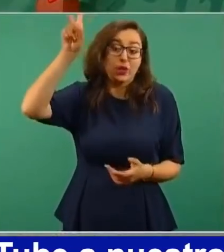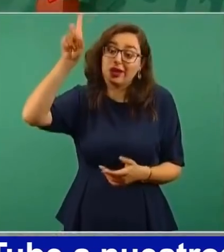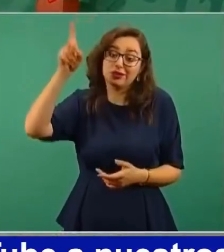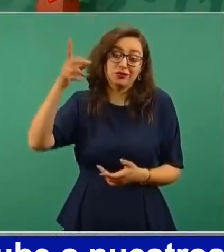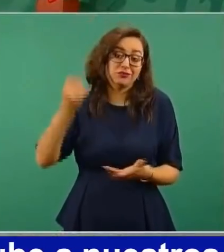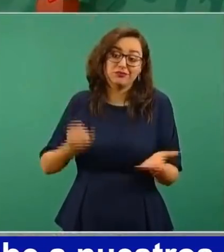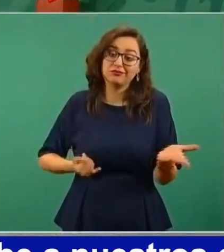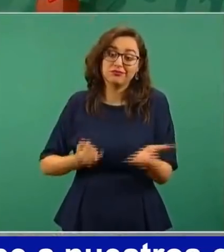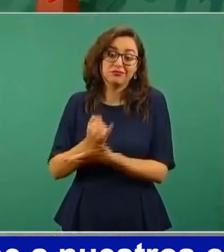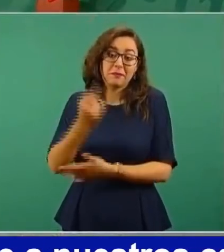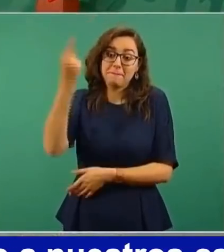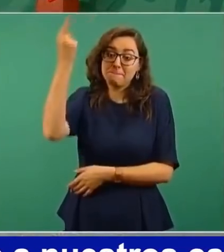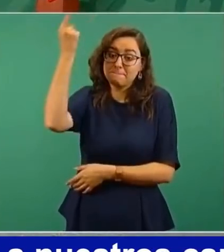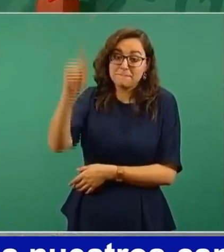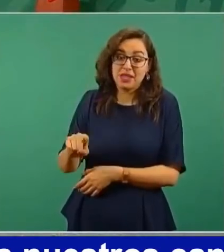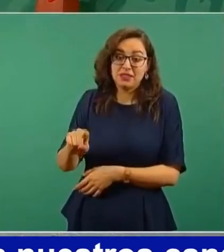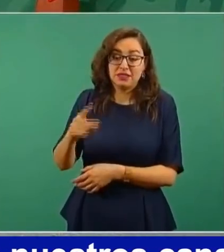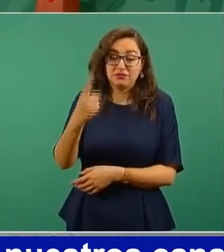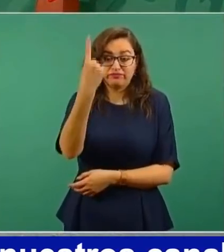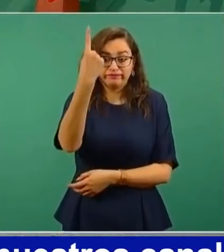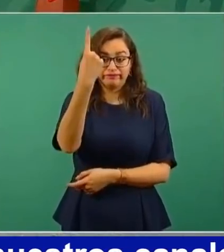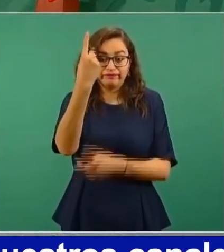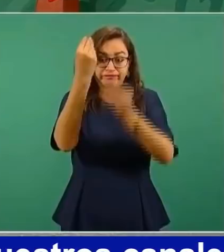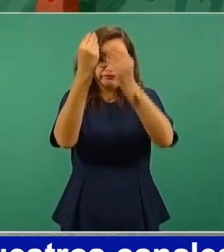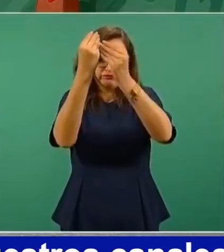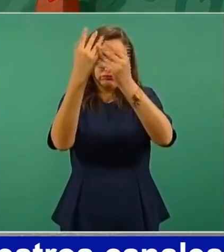y ahí se viene en cascada.